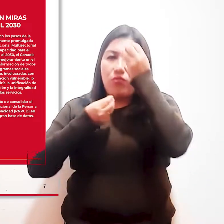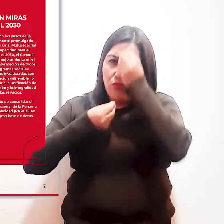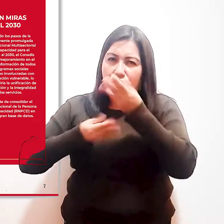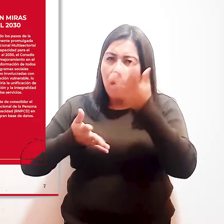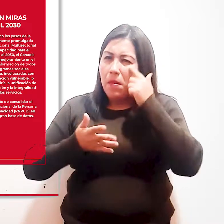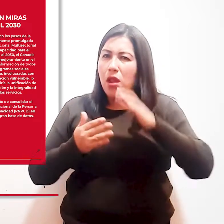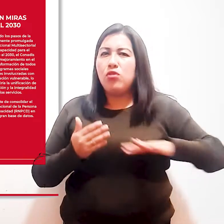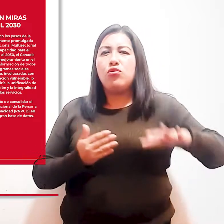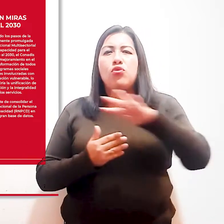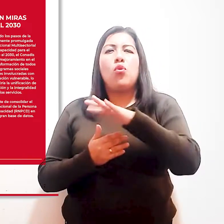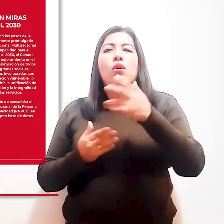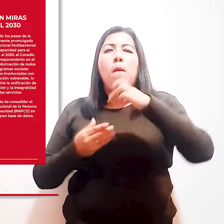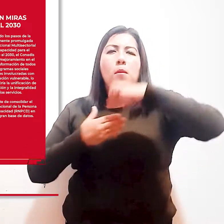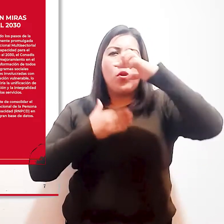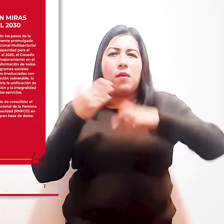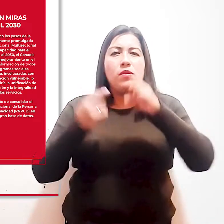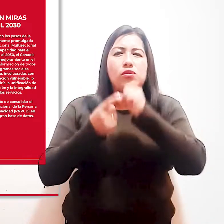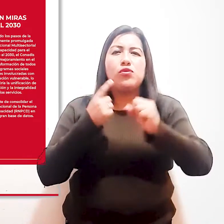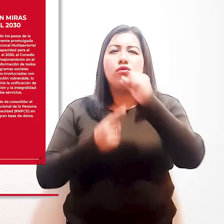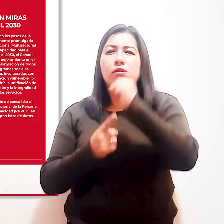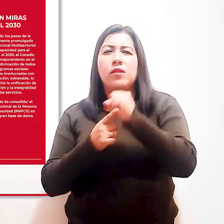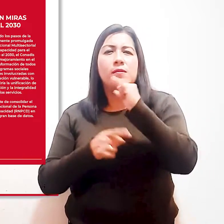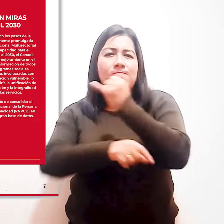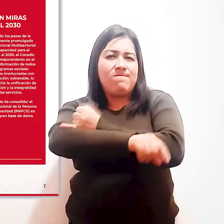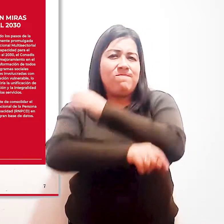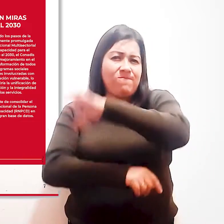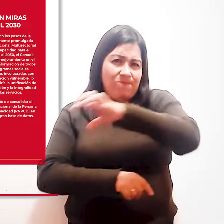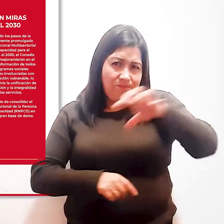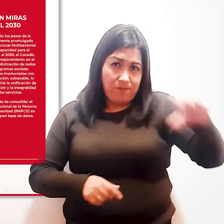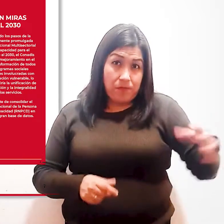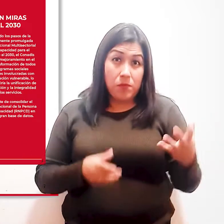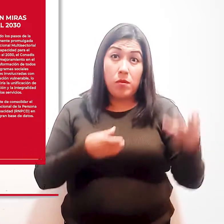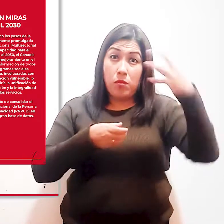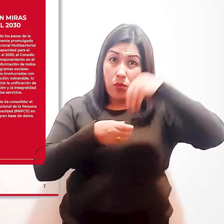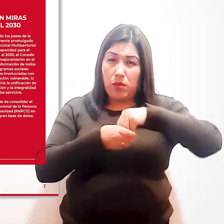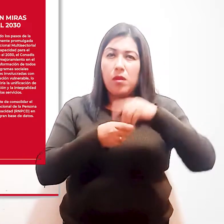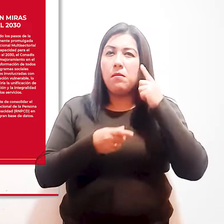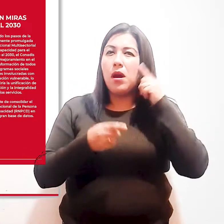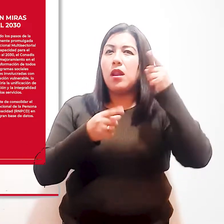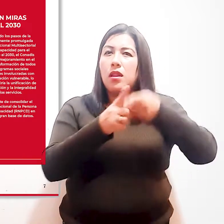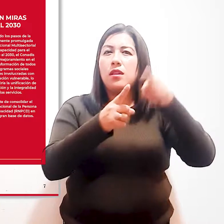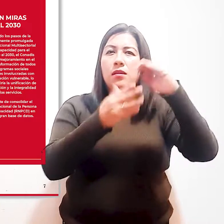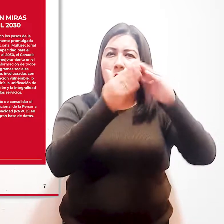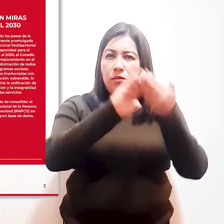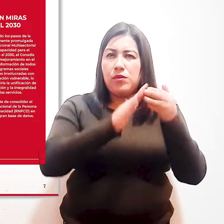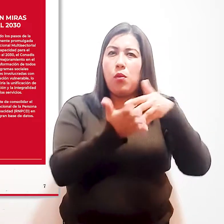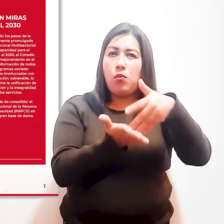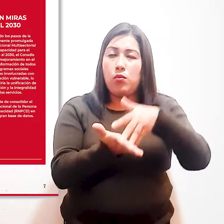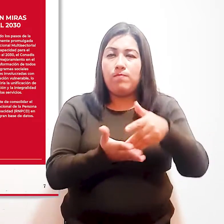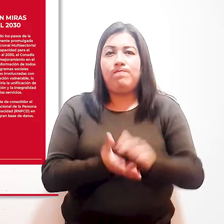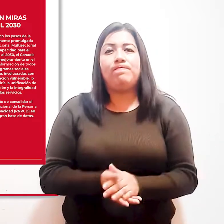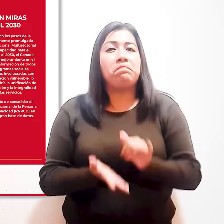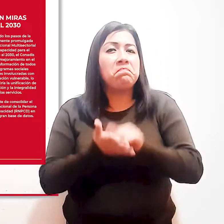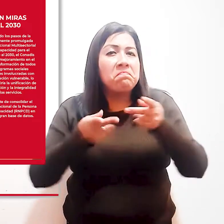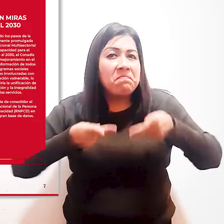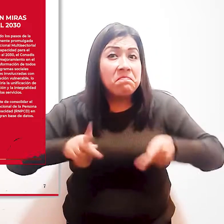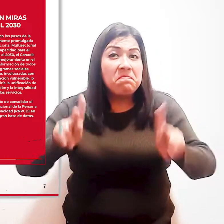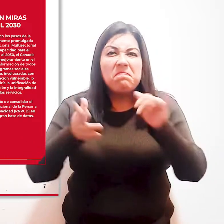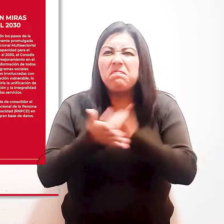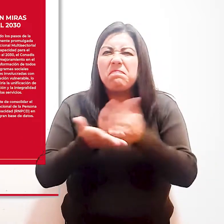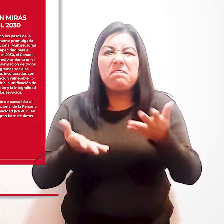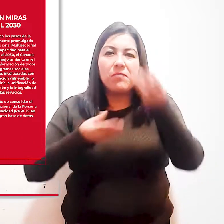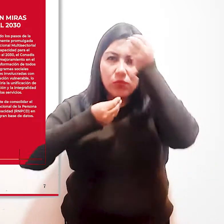de todos los programas sociales y entidades involucradas con esta población vulnerable, lo que permitiría la